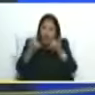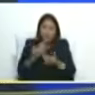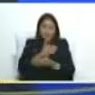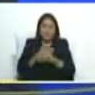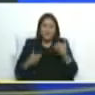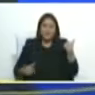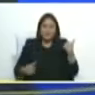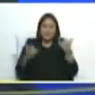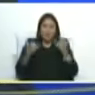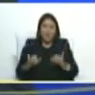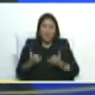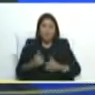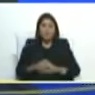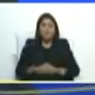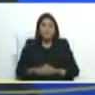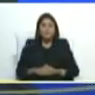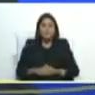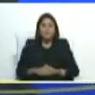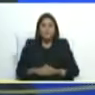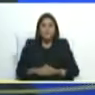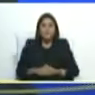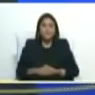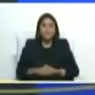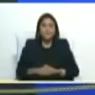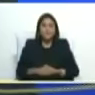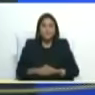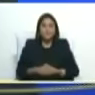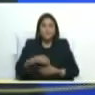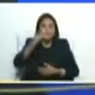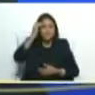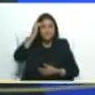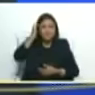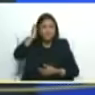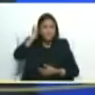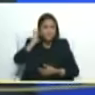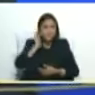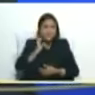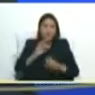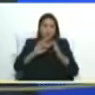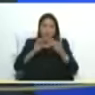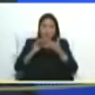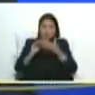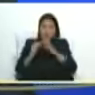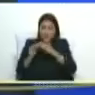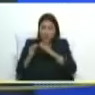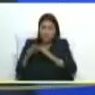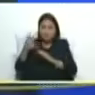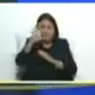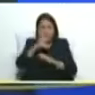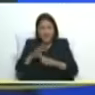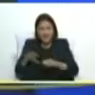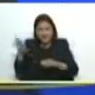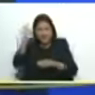actual el primer ministro Oral González de la comunidad de estados latinoamericanos y caribeños